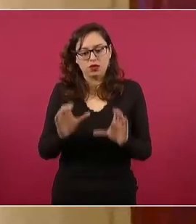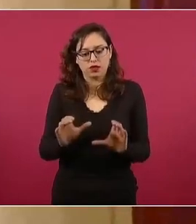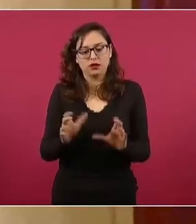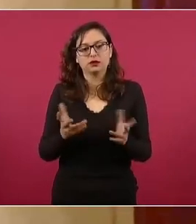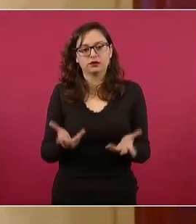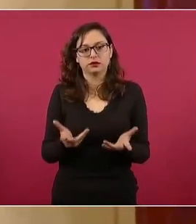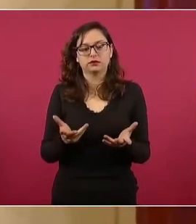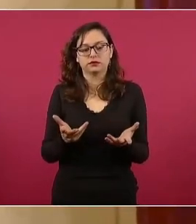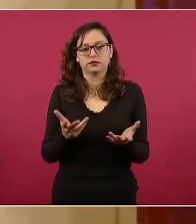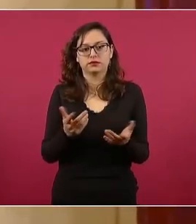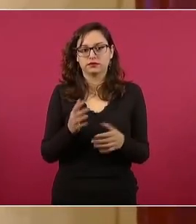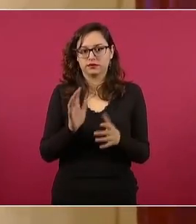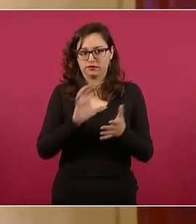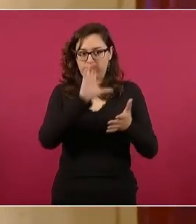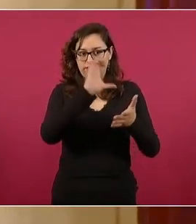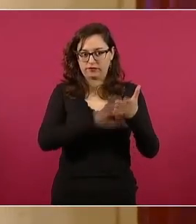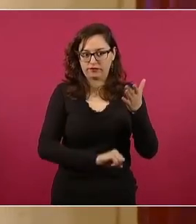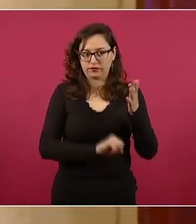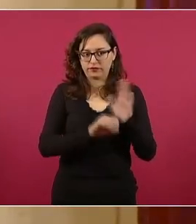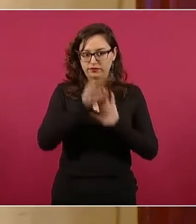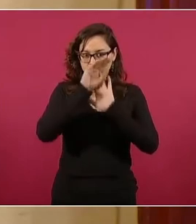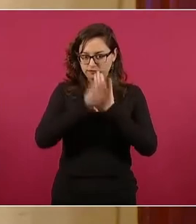bajamos la comisión.